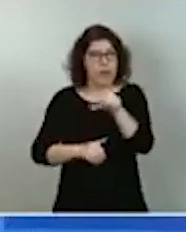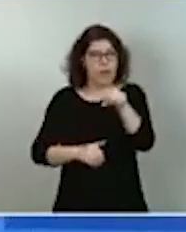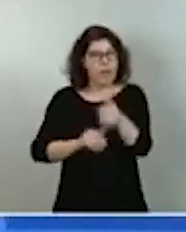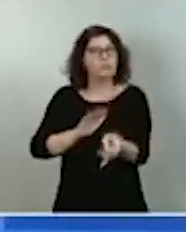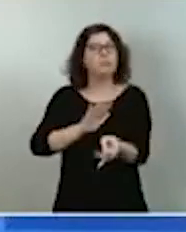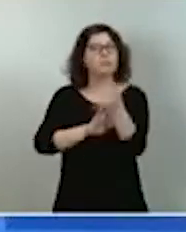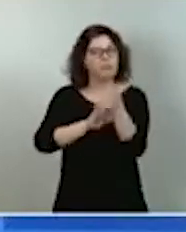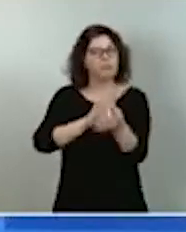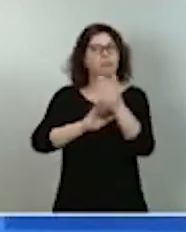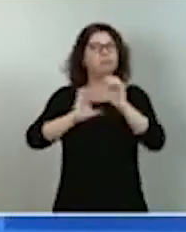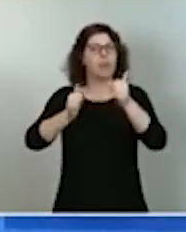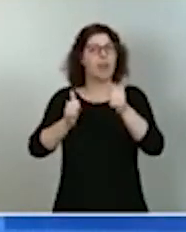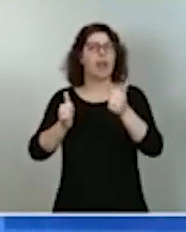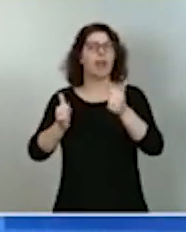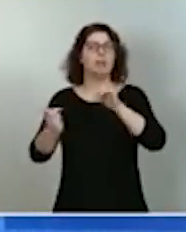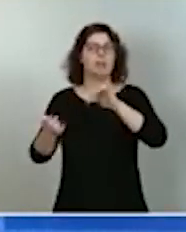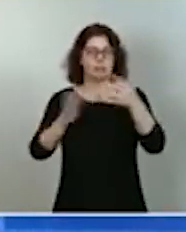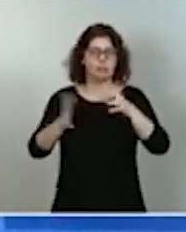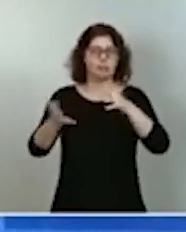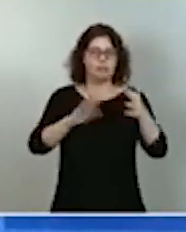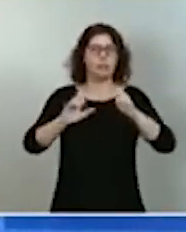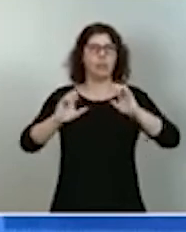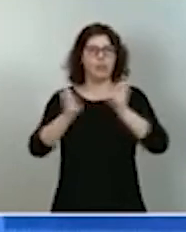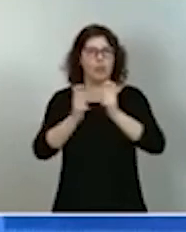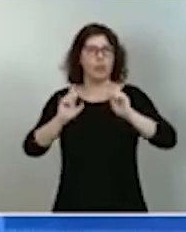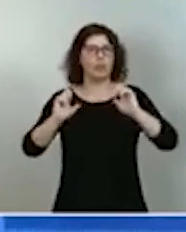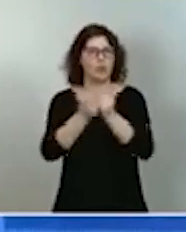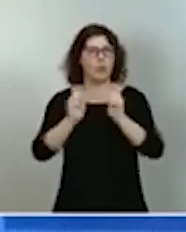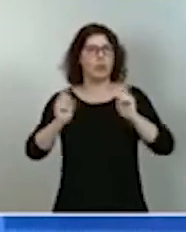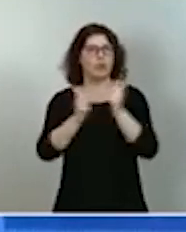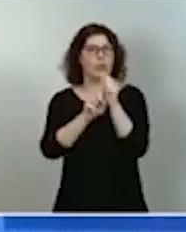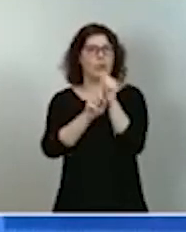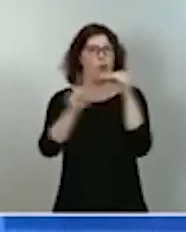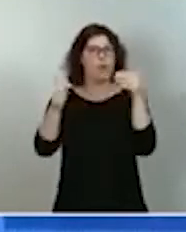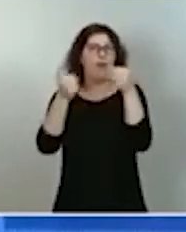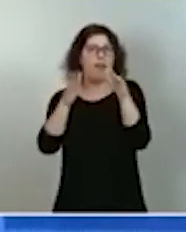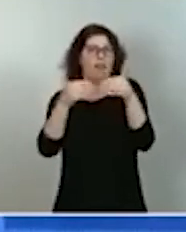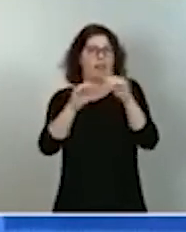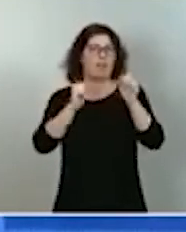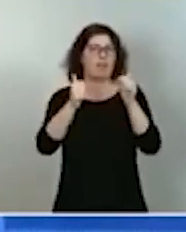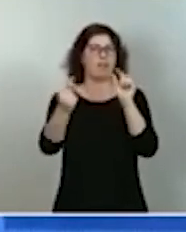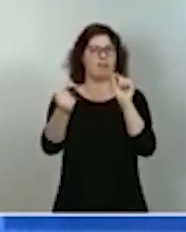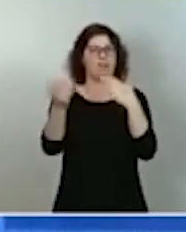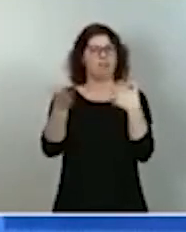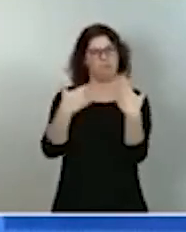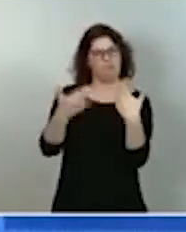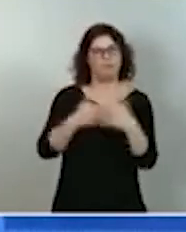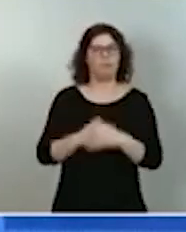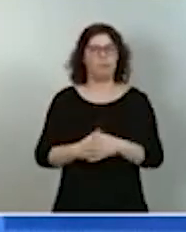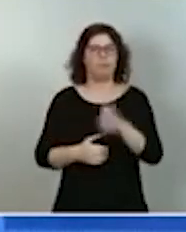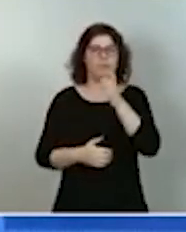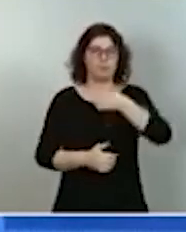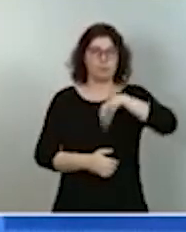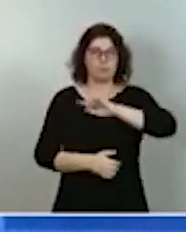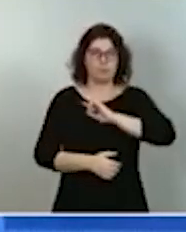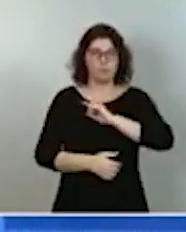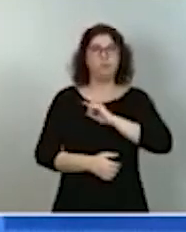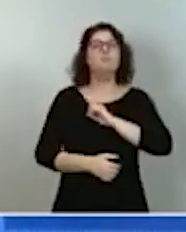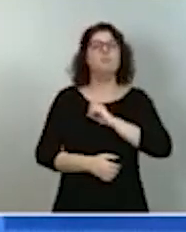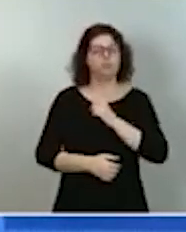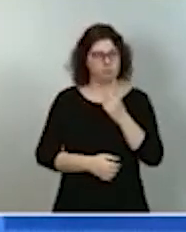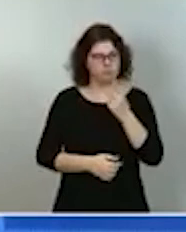reuniones, todos estos foros de diálogo, porque necesitamos el máximo diálogo entre